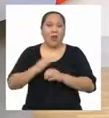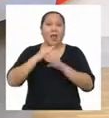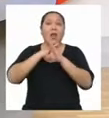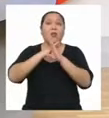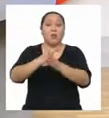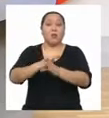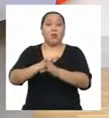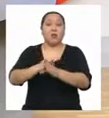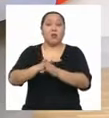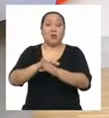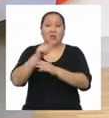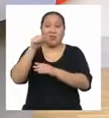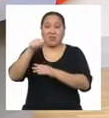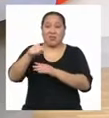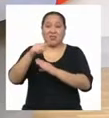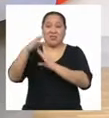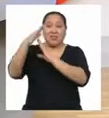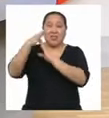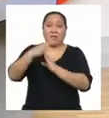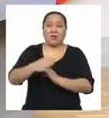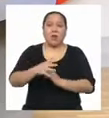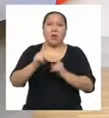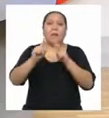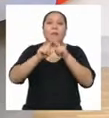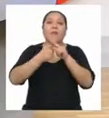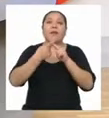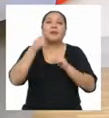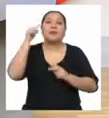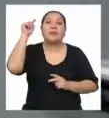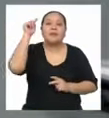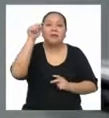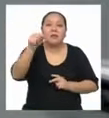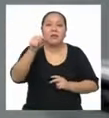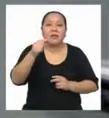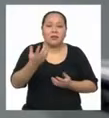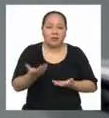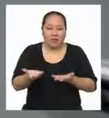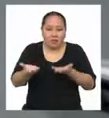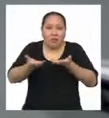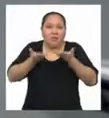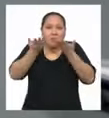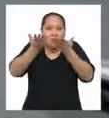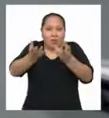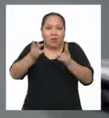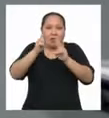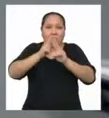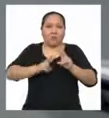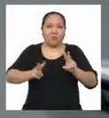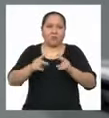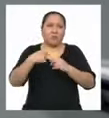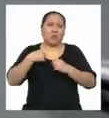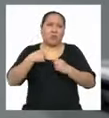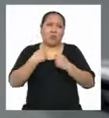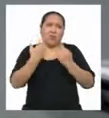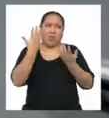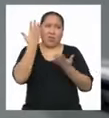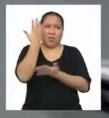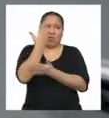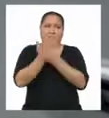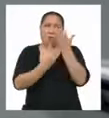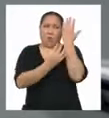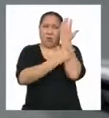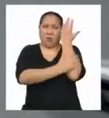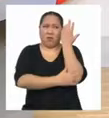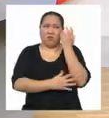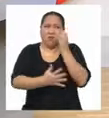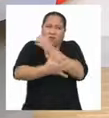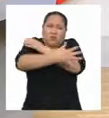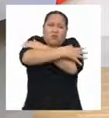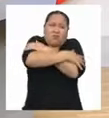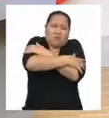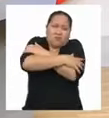Empieza en ti Valórate Si tuviese brazos Te abrazaría Ay